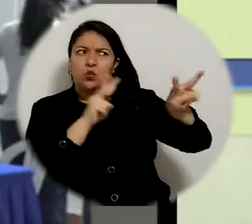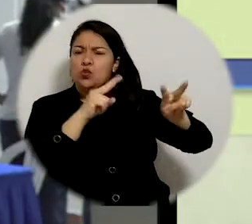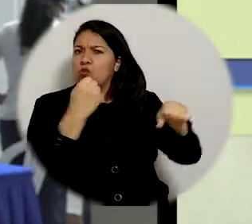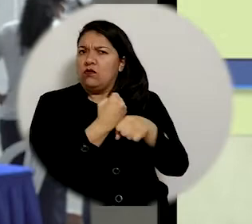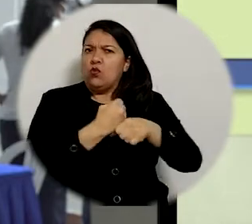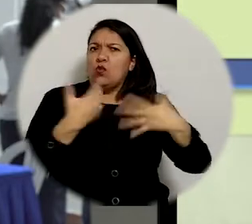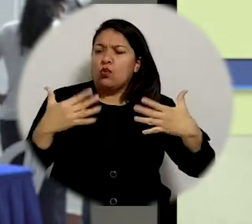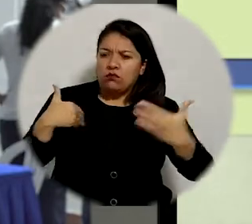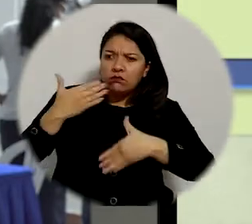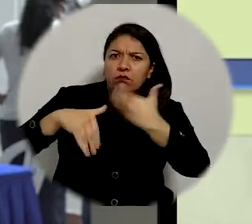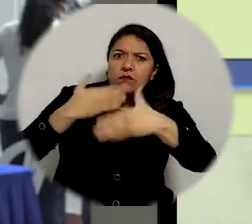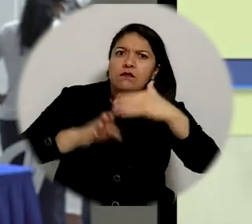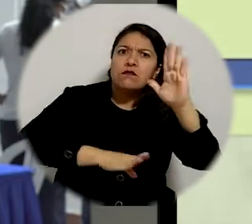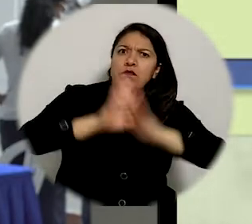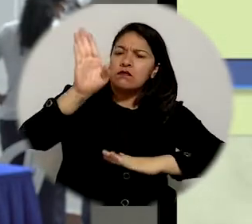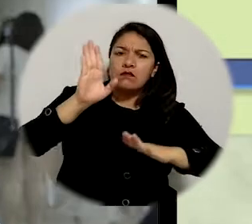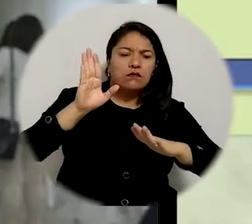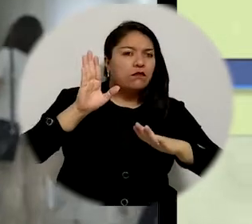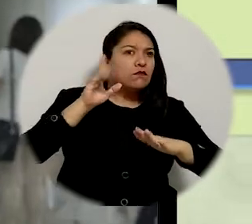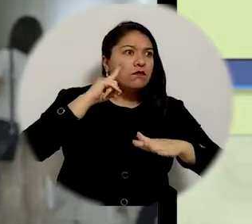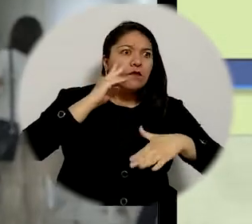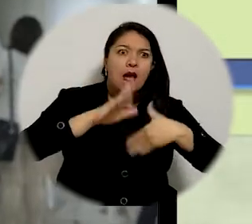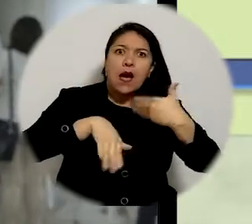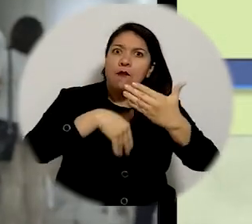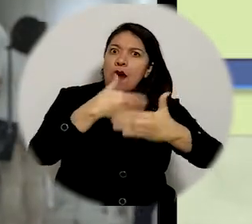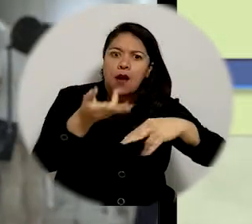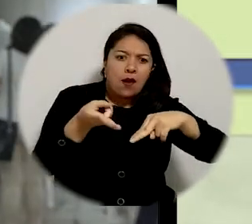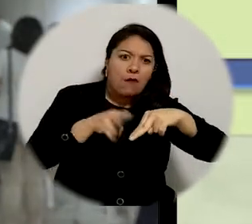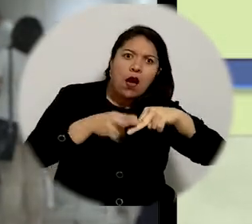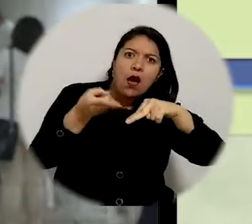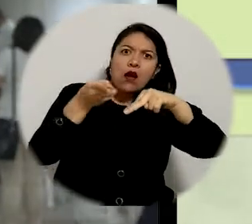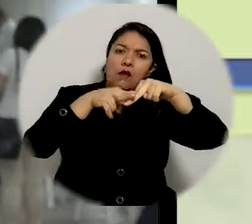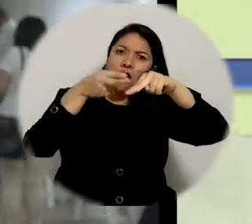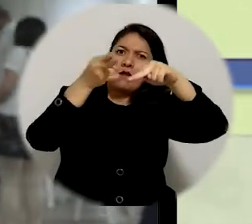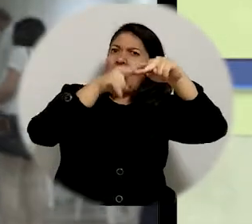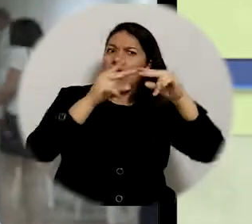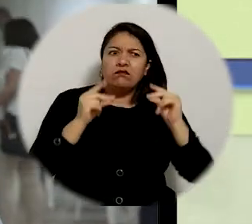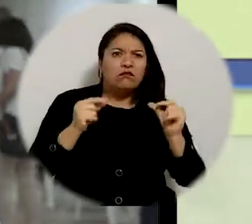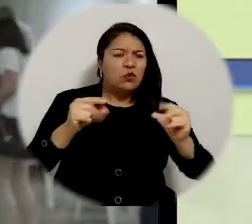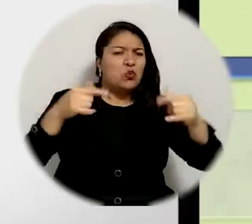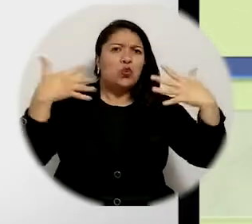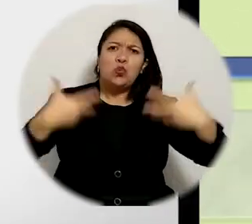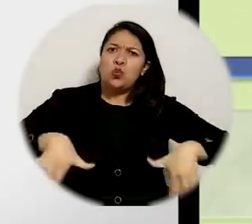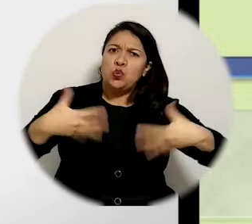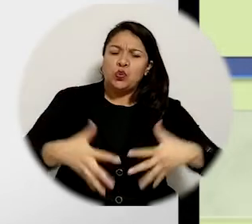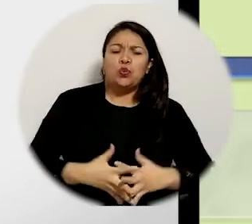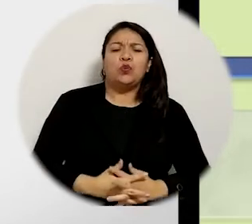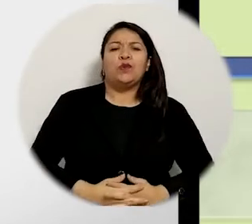Es mucho lo que hemos avanzado durante estos cuatro años. Un crecimiento impresionante, un crecimiento exponencial.